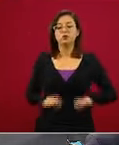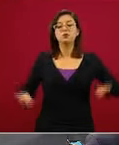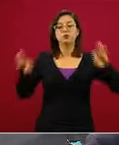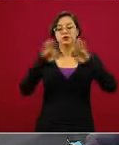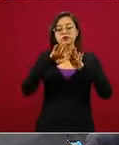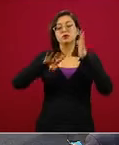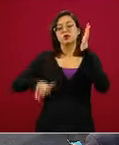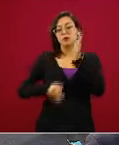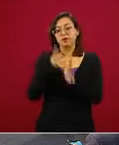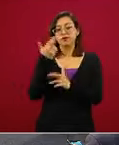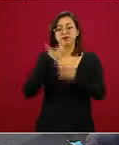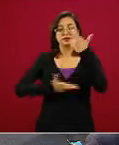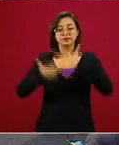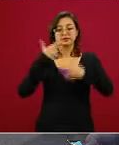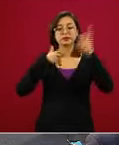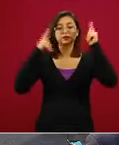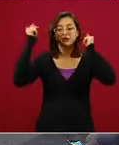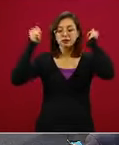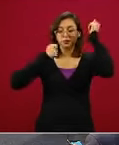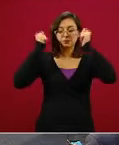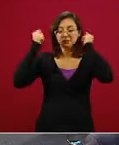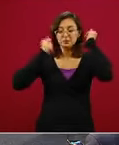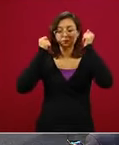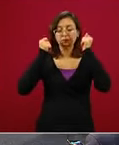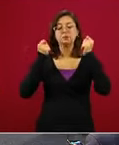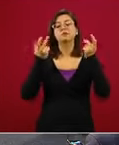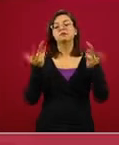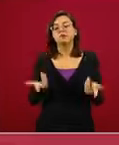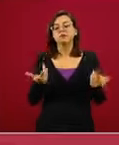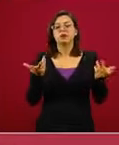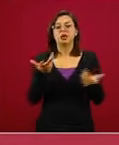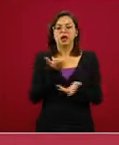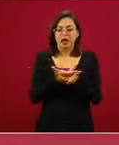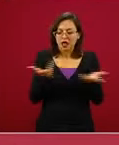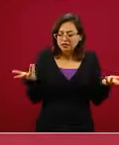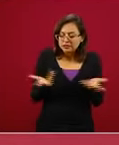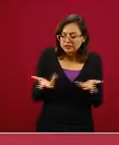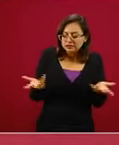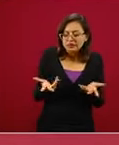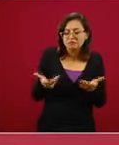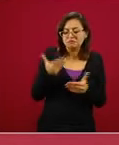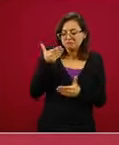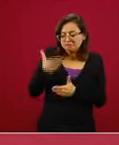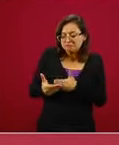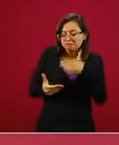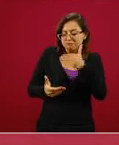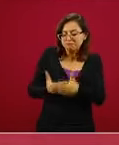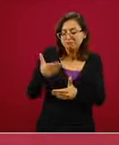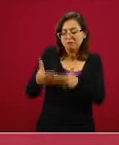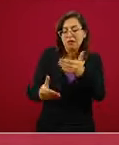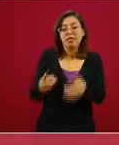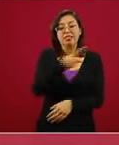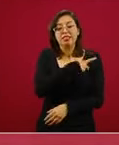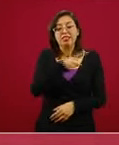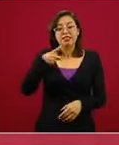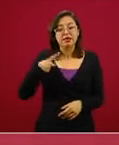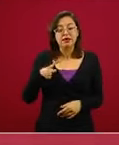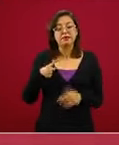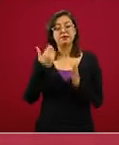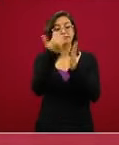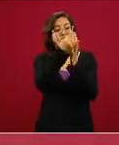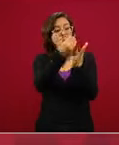que tendrá por supuesto determinadas acciones que deberán llevarse protocolos que deberán darse